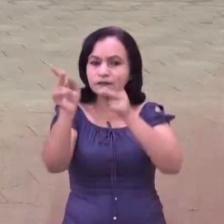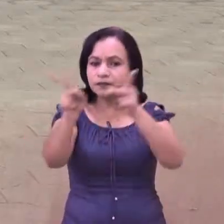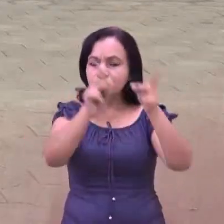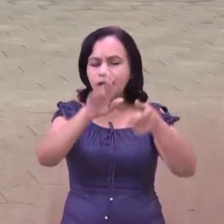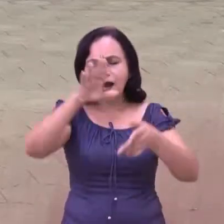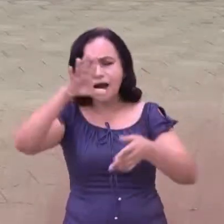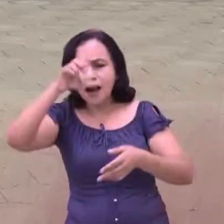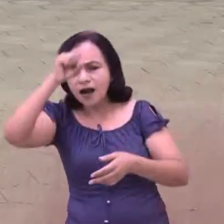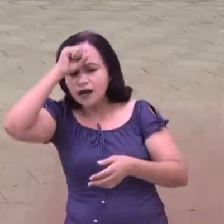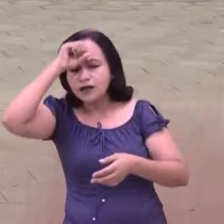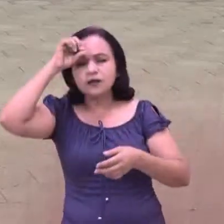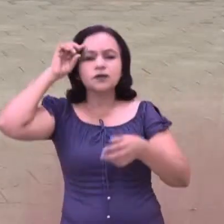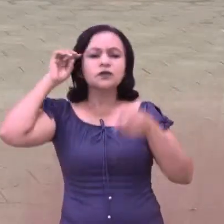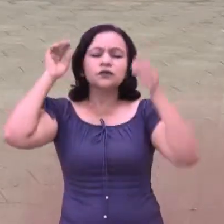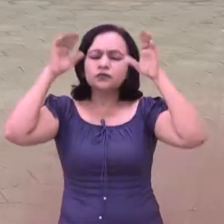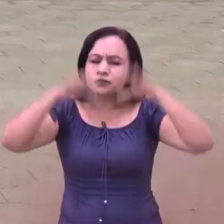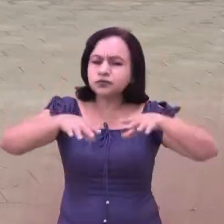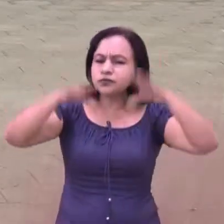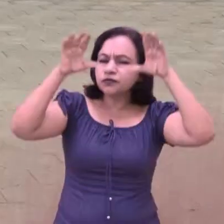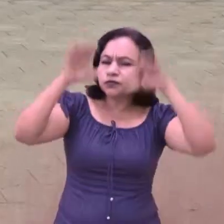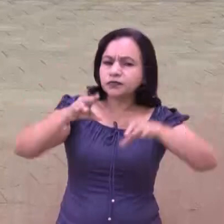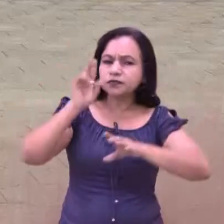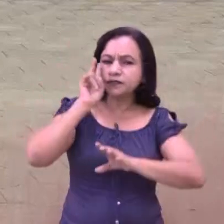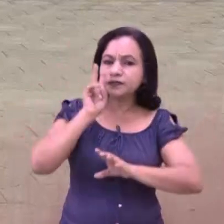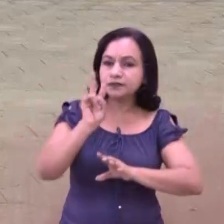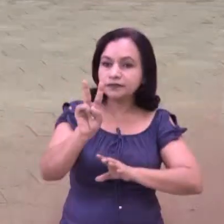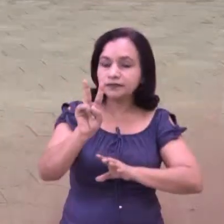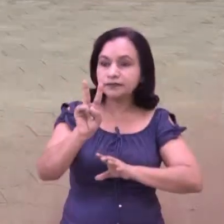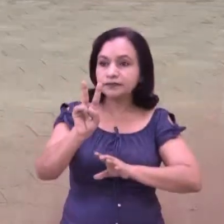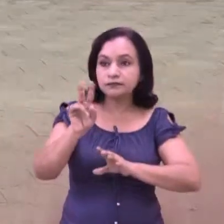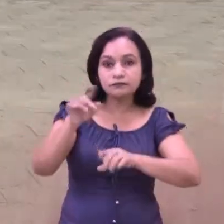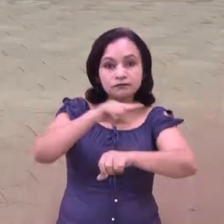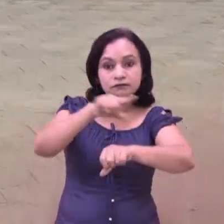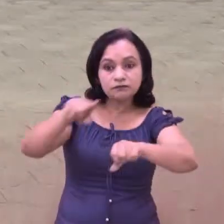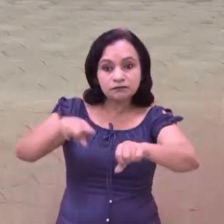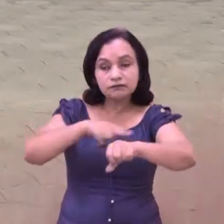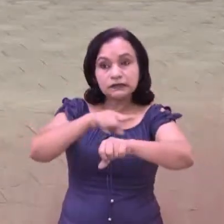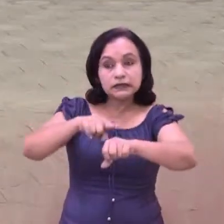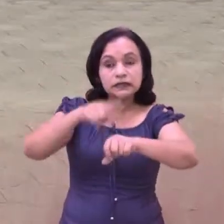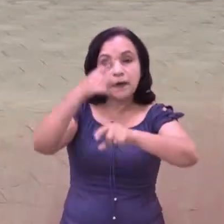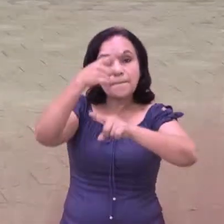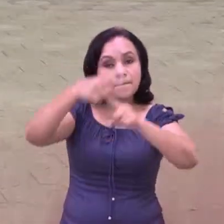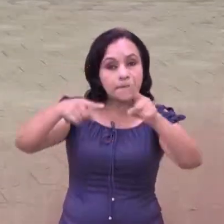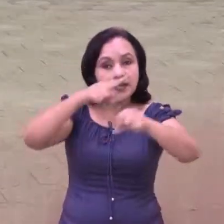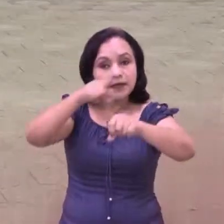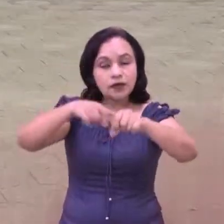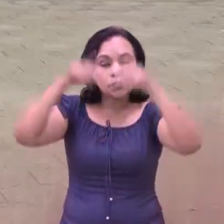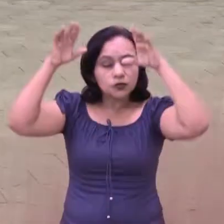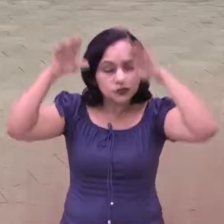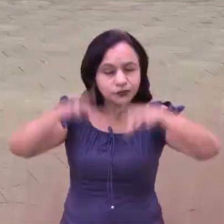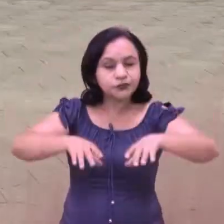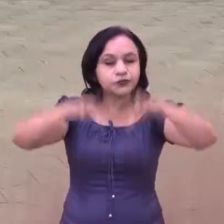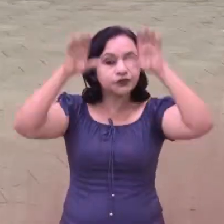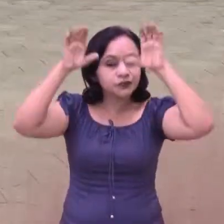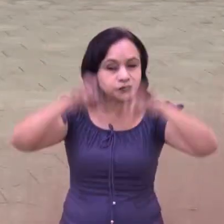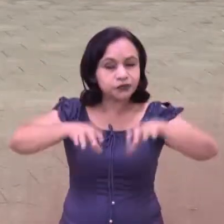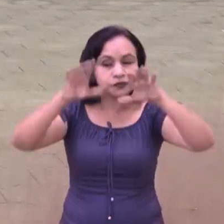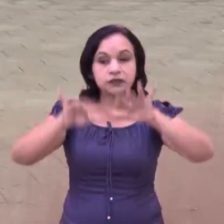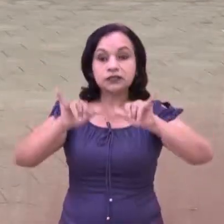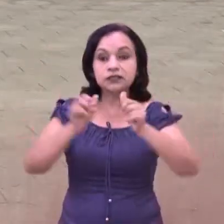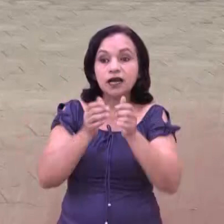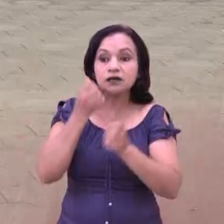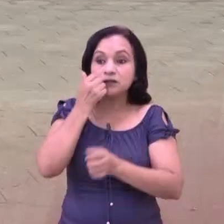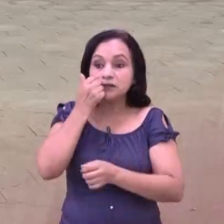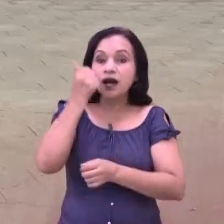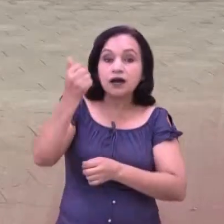lluvia, en cuanto a que se dilate más de media hora, en que sea torrencial, ellos están activados ya, llamando y diciendo,